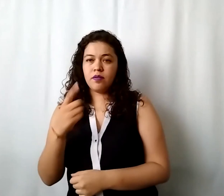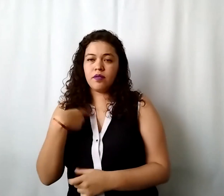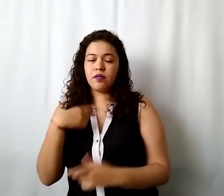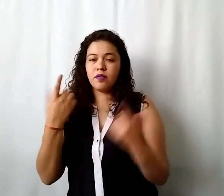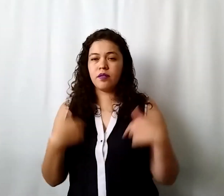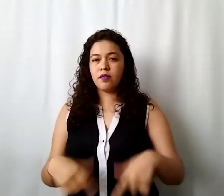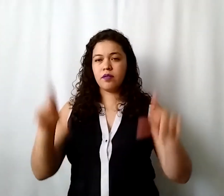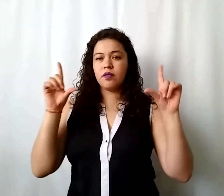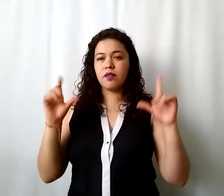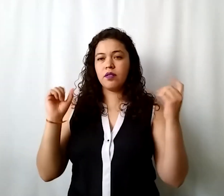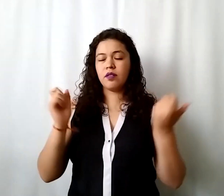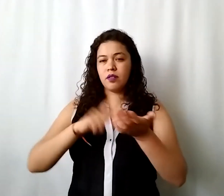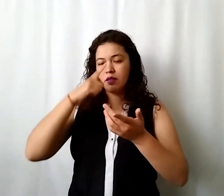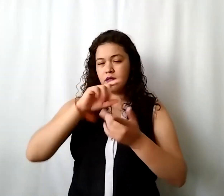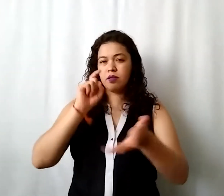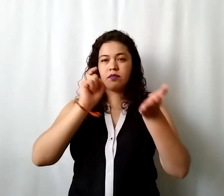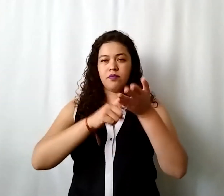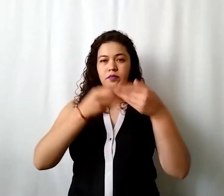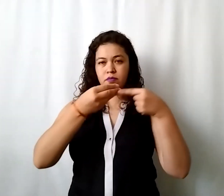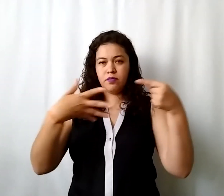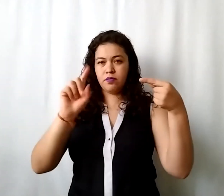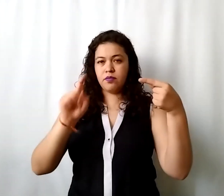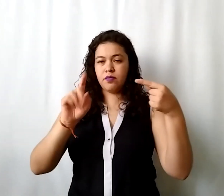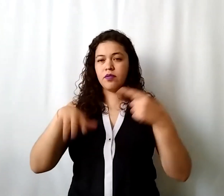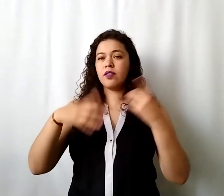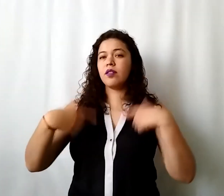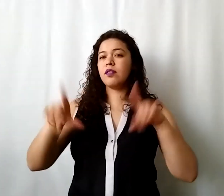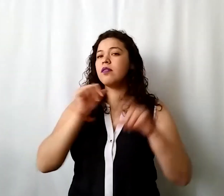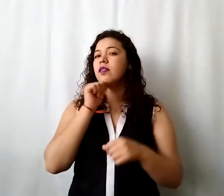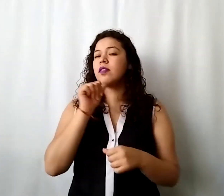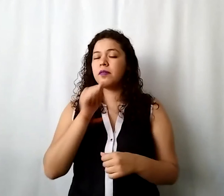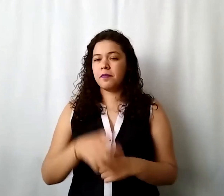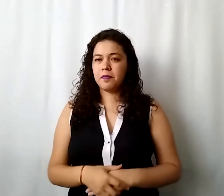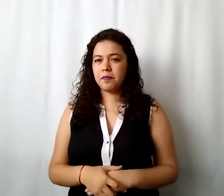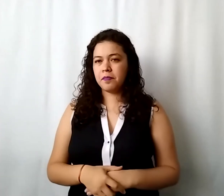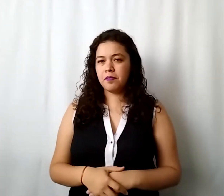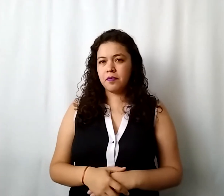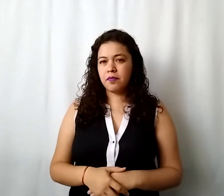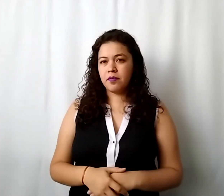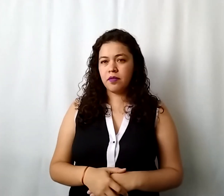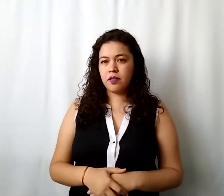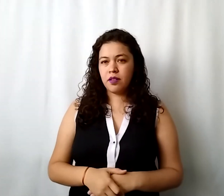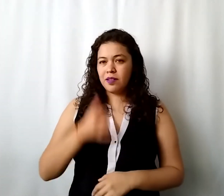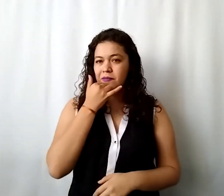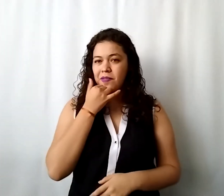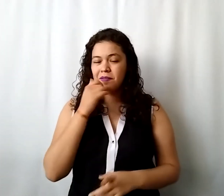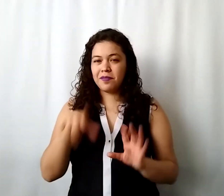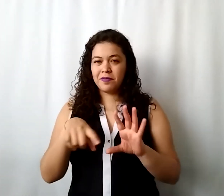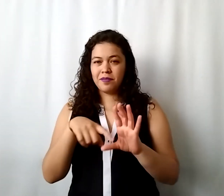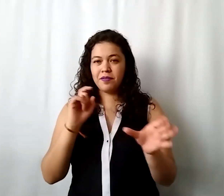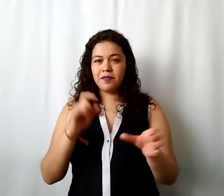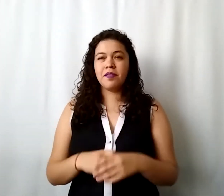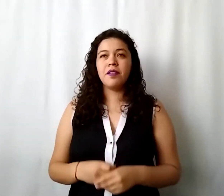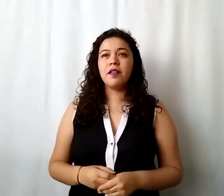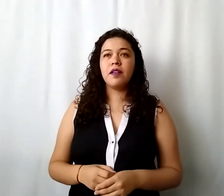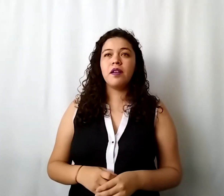documento y le damos a abrir Vicky ya no estás compartiendo pantalla ay perdón ¿se salió? a